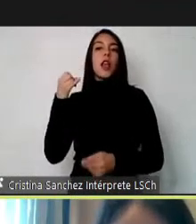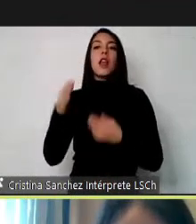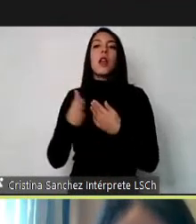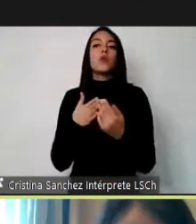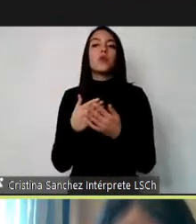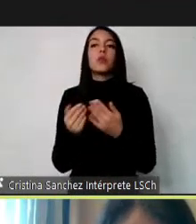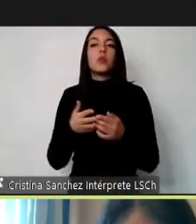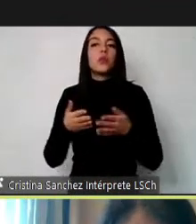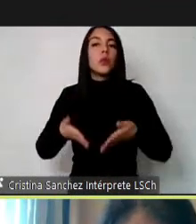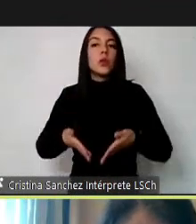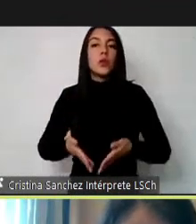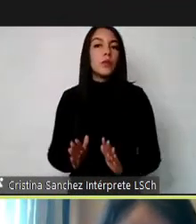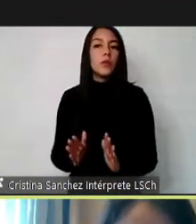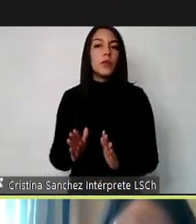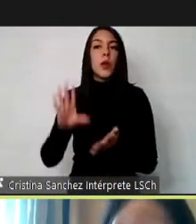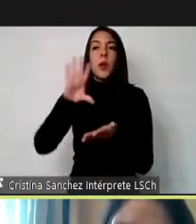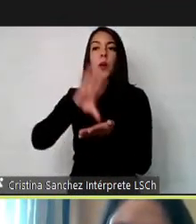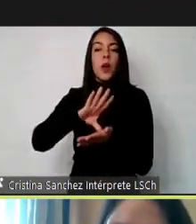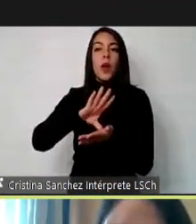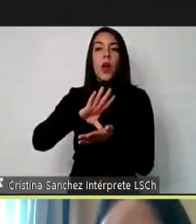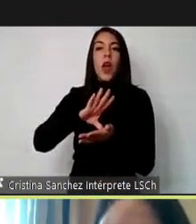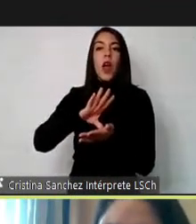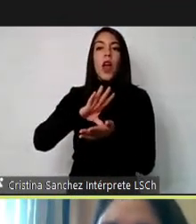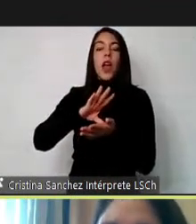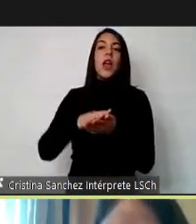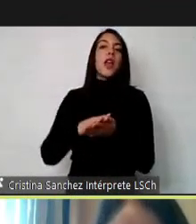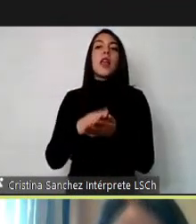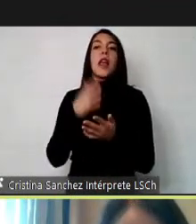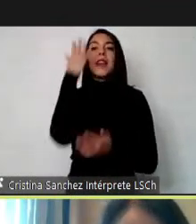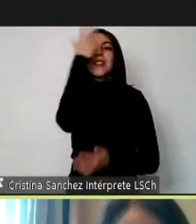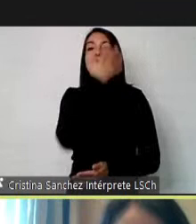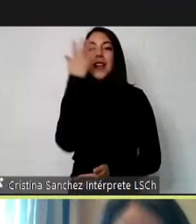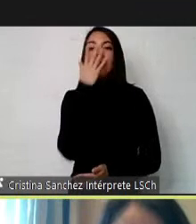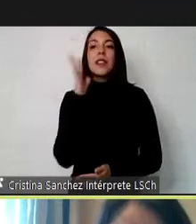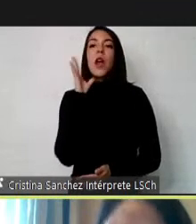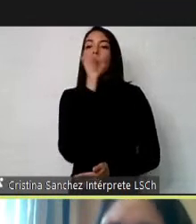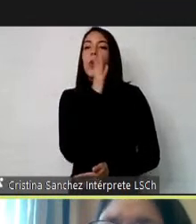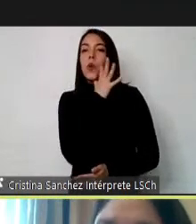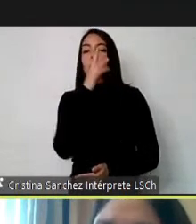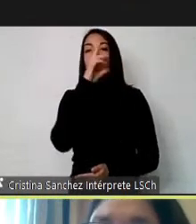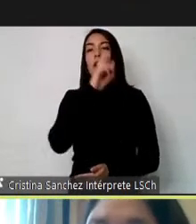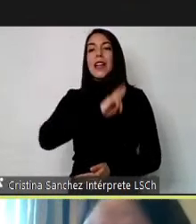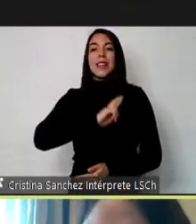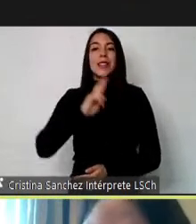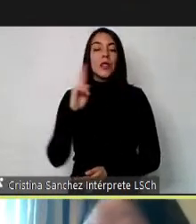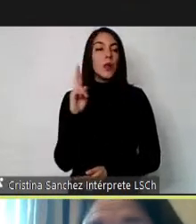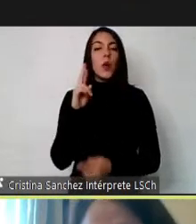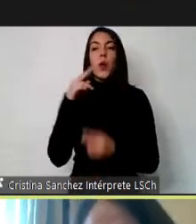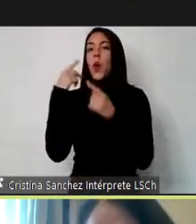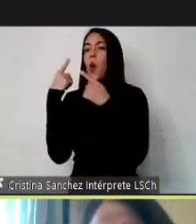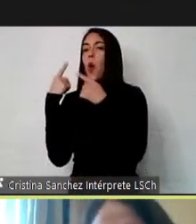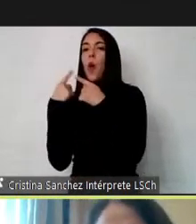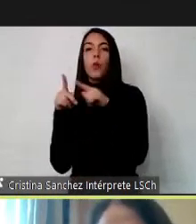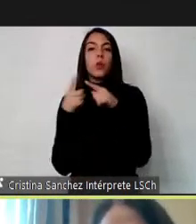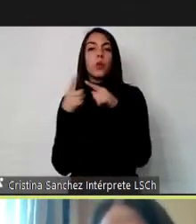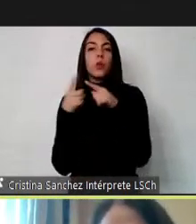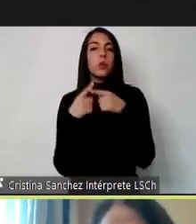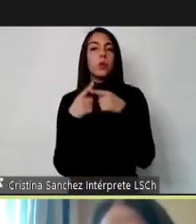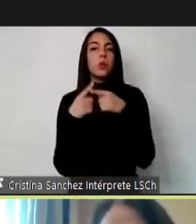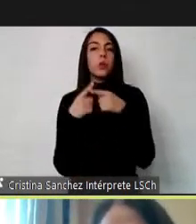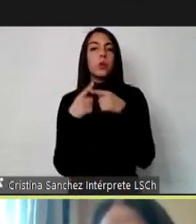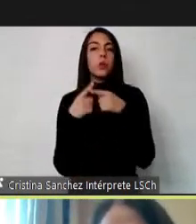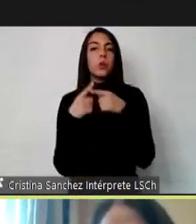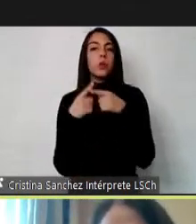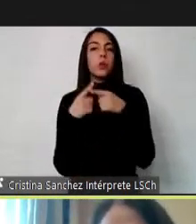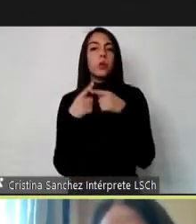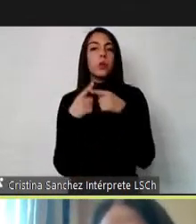étnico, el color, la religión, o cualquier otra condición, como en el caso del